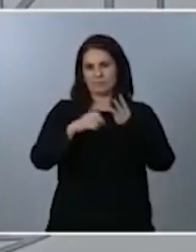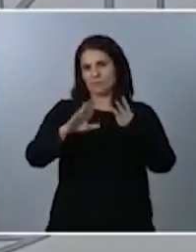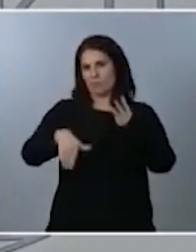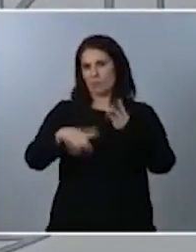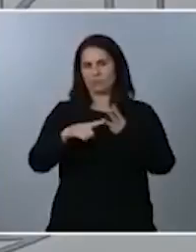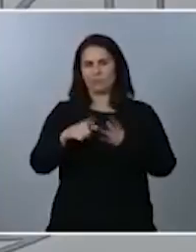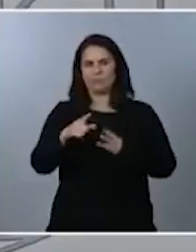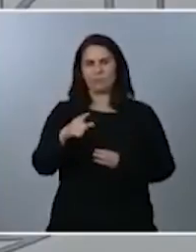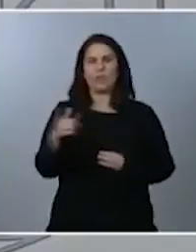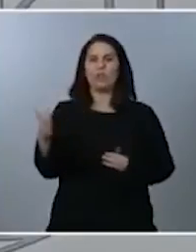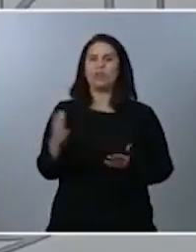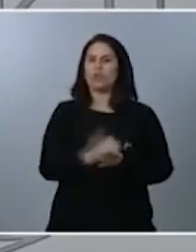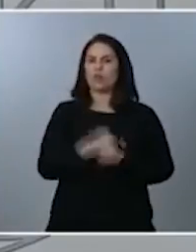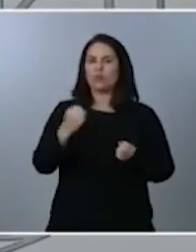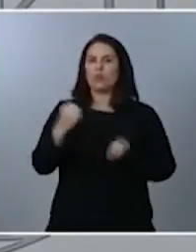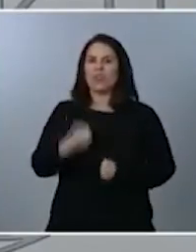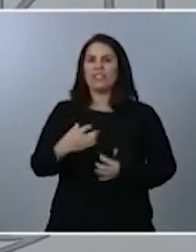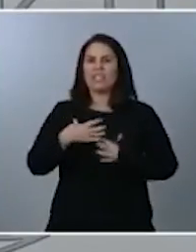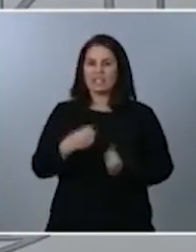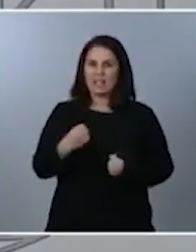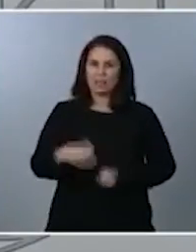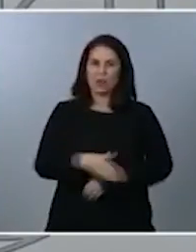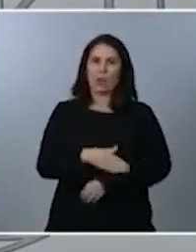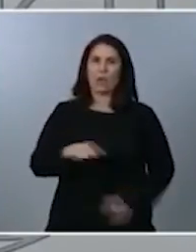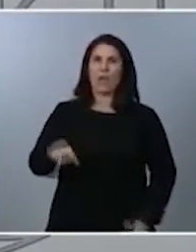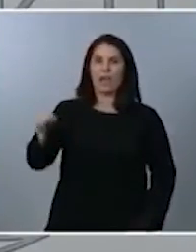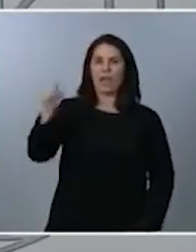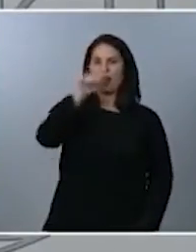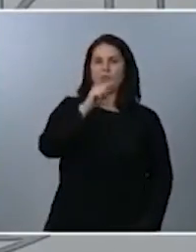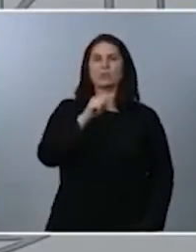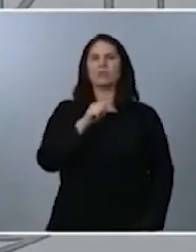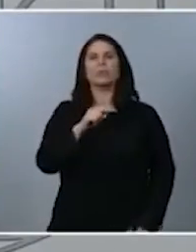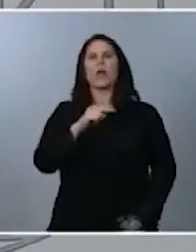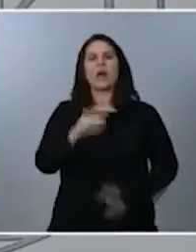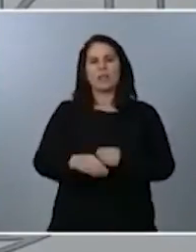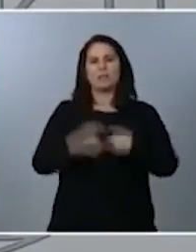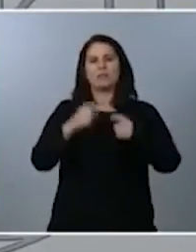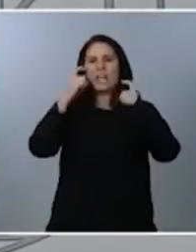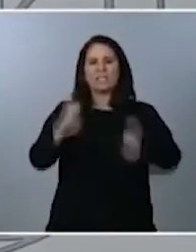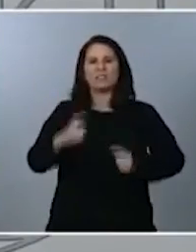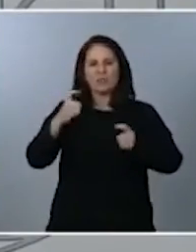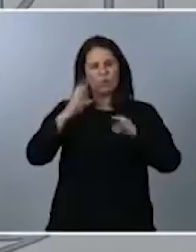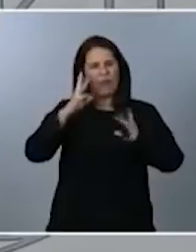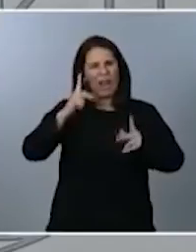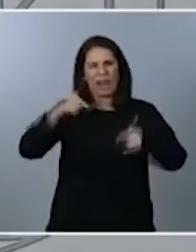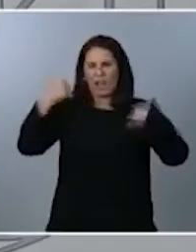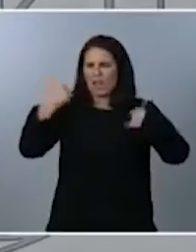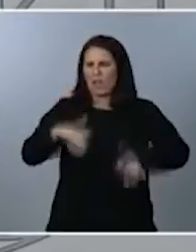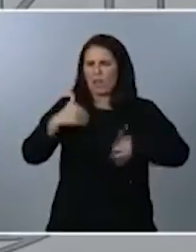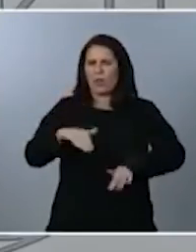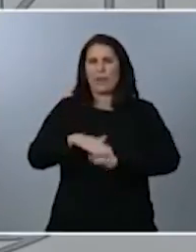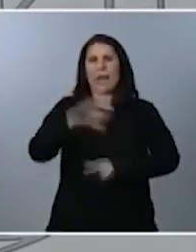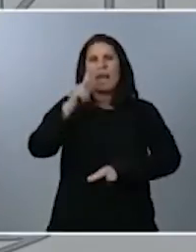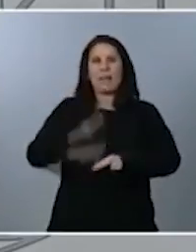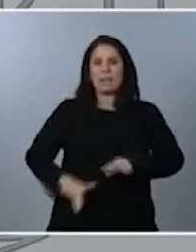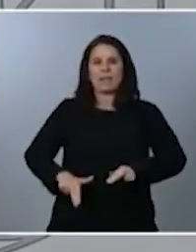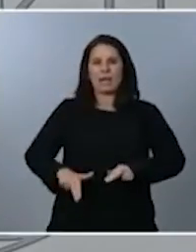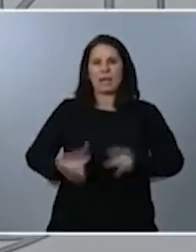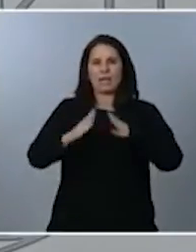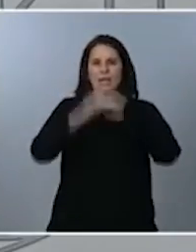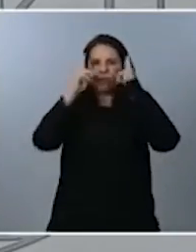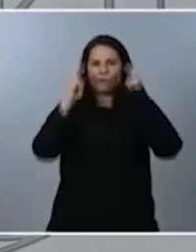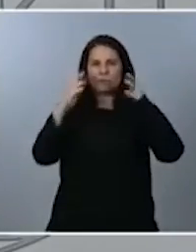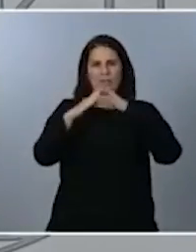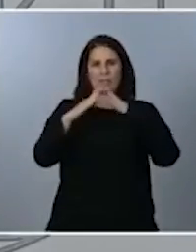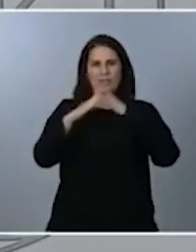sanitarias todos los gobiernos estamos desarrollando un esfuerzo ímprobo para evitar un confinamiento domiciliario. De ahí estos